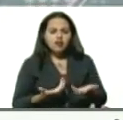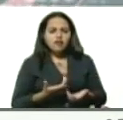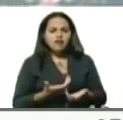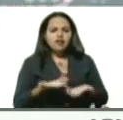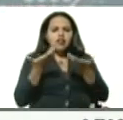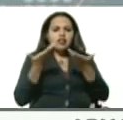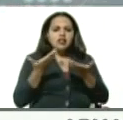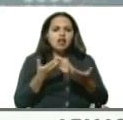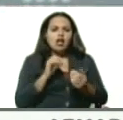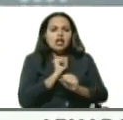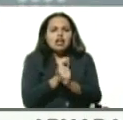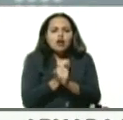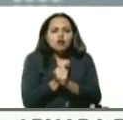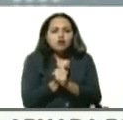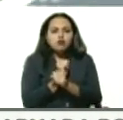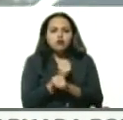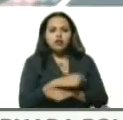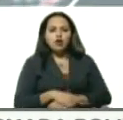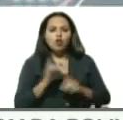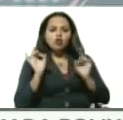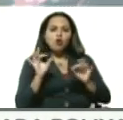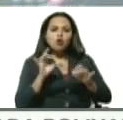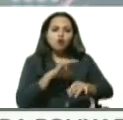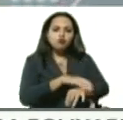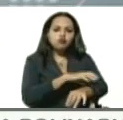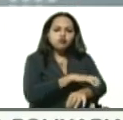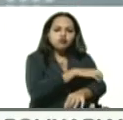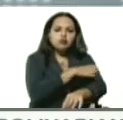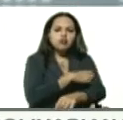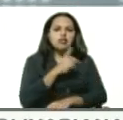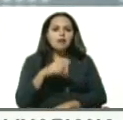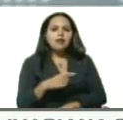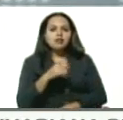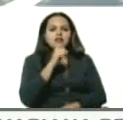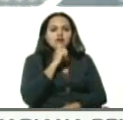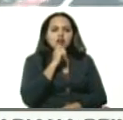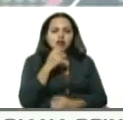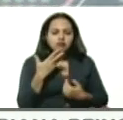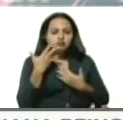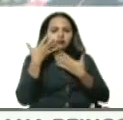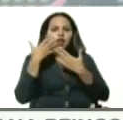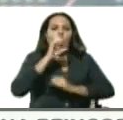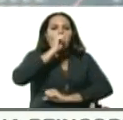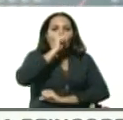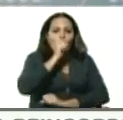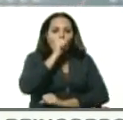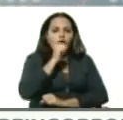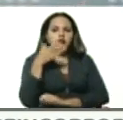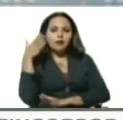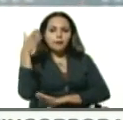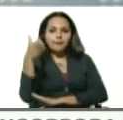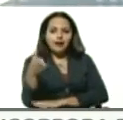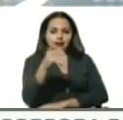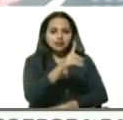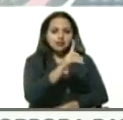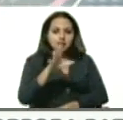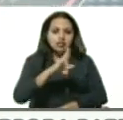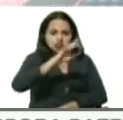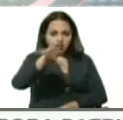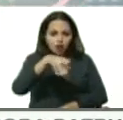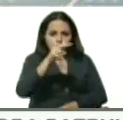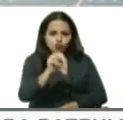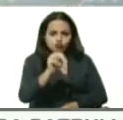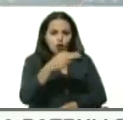musculares, malestar general, tos, dificultad para respirar. Acude el 15 de junio a un hospital